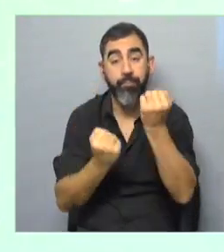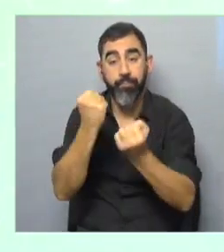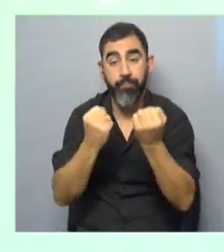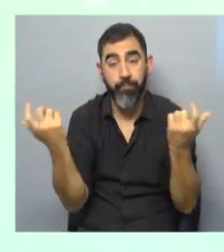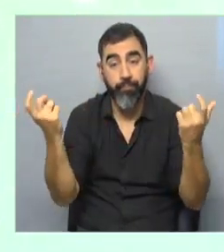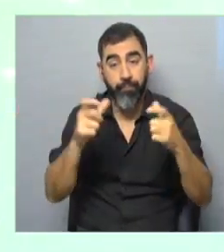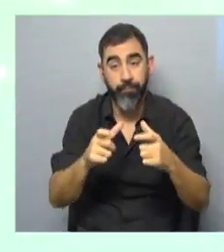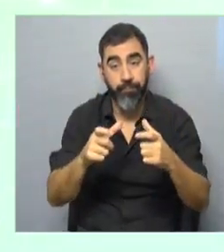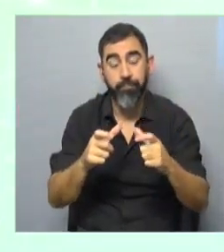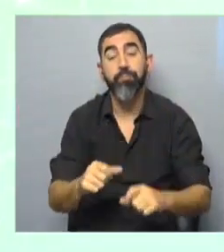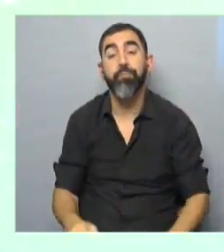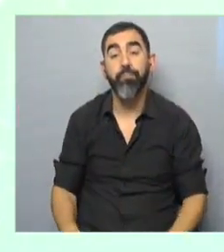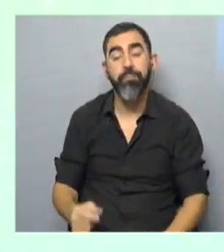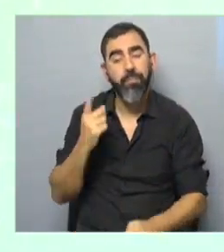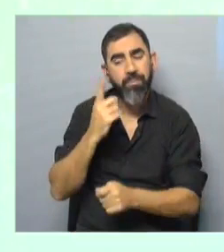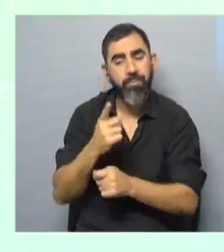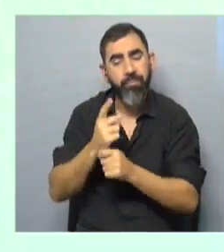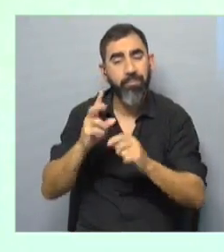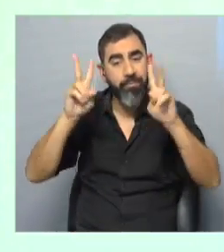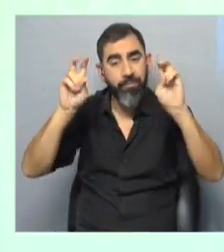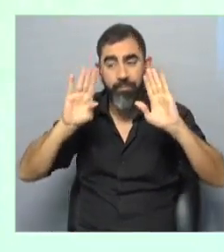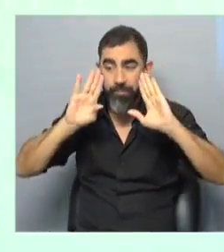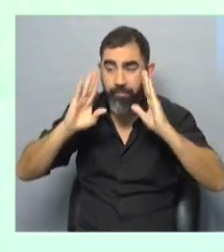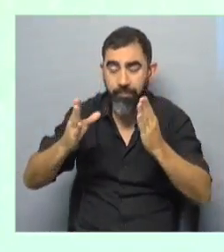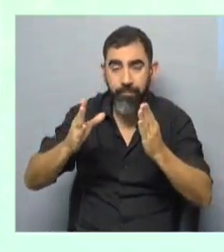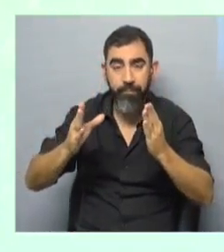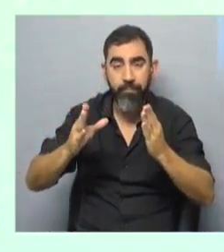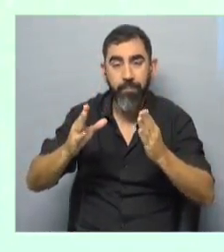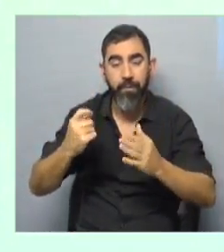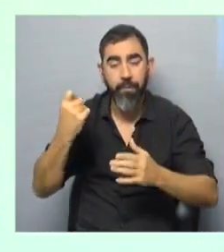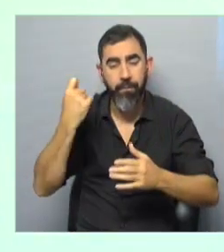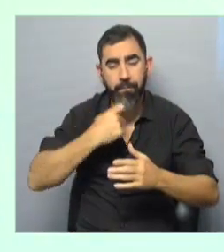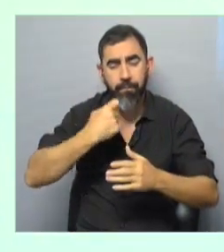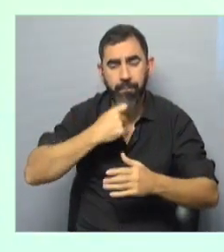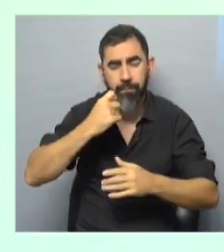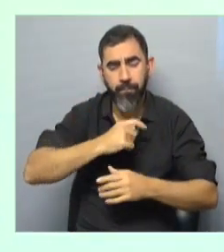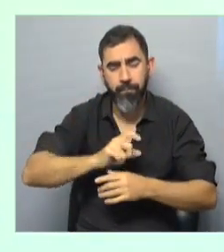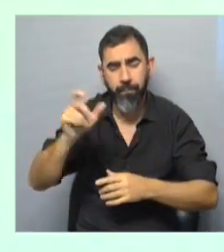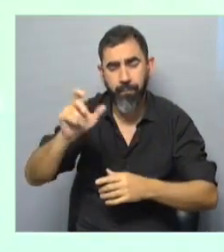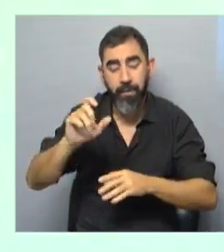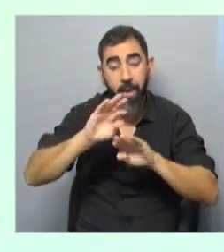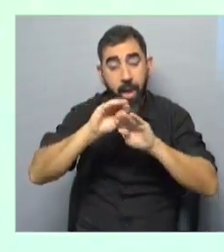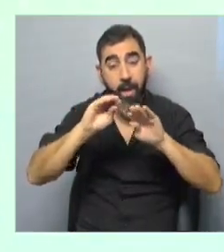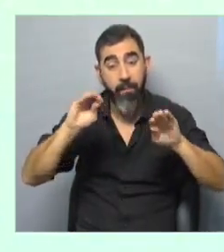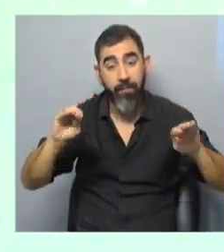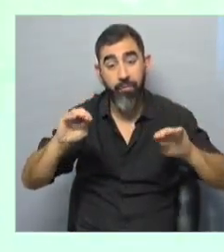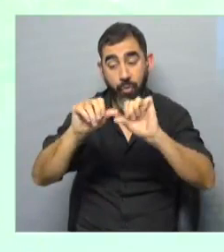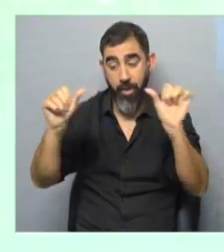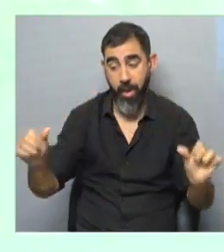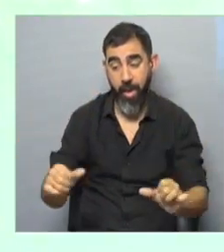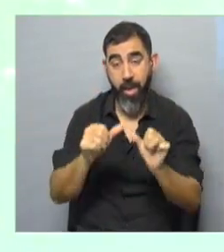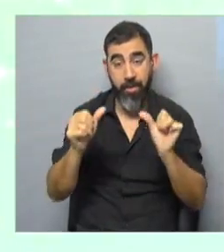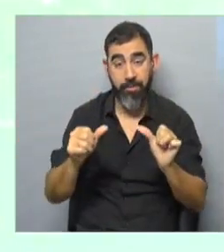Nosotros hemos centrado, primero que nada, en la distancia que hay entre los anuncios que se hacen,